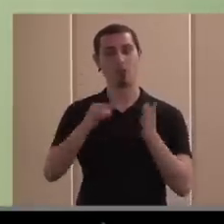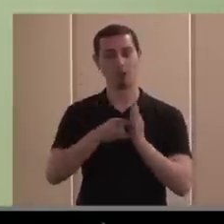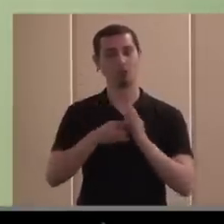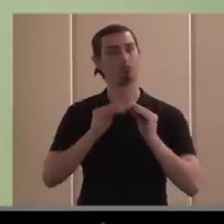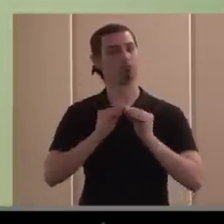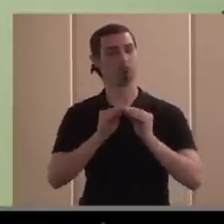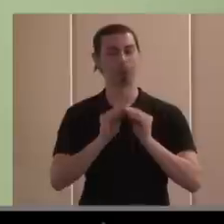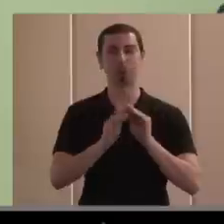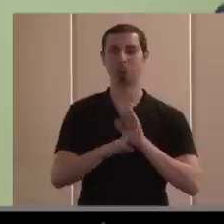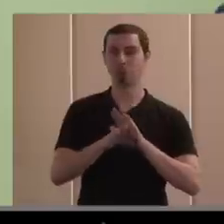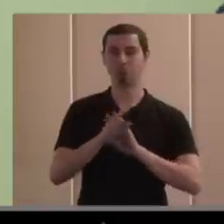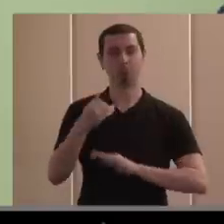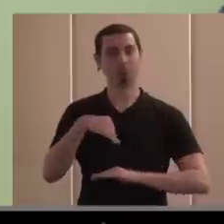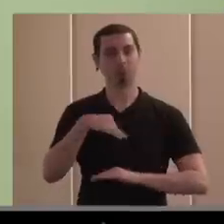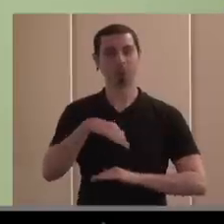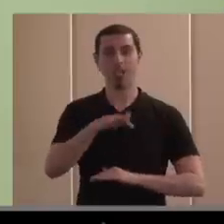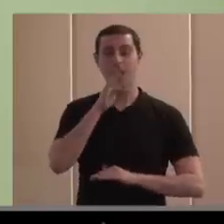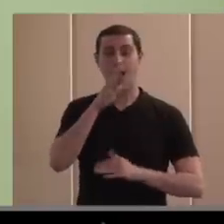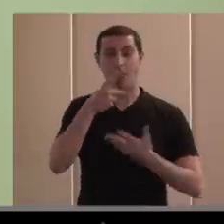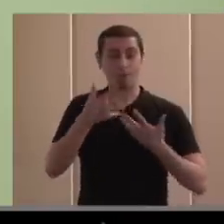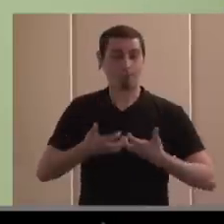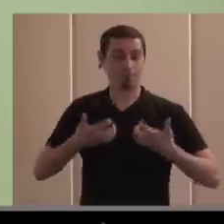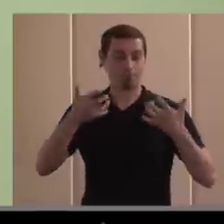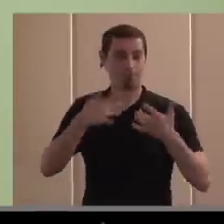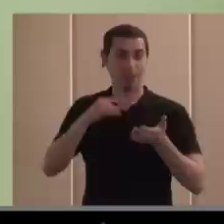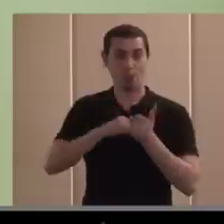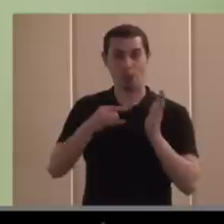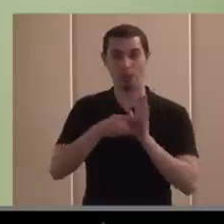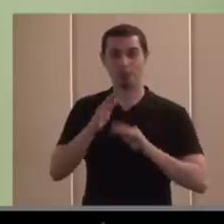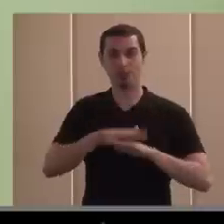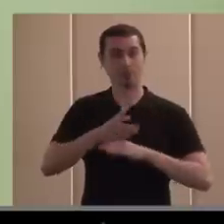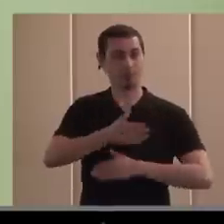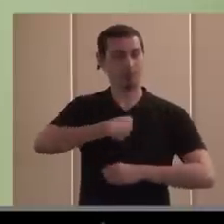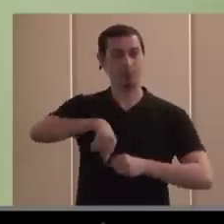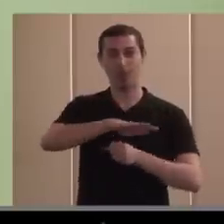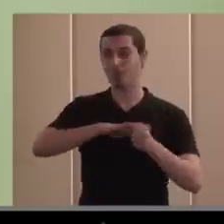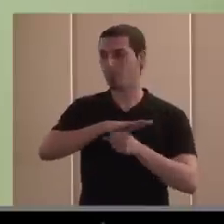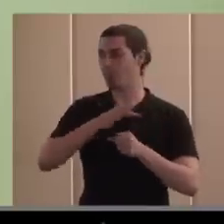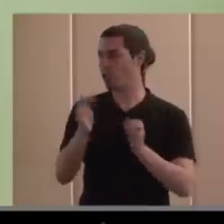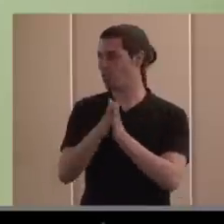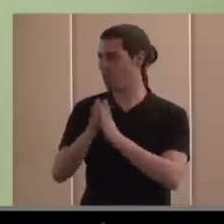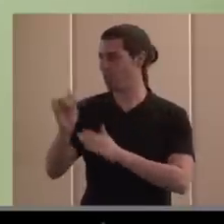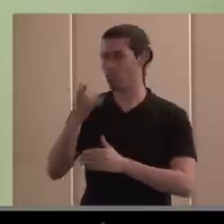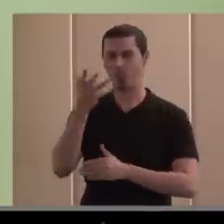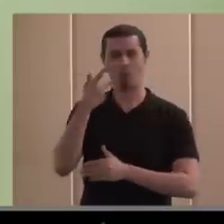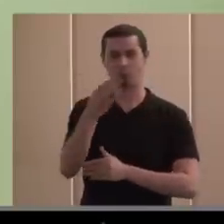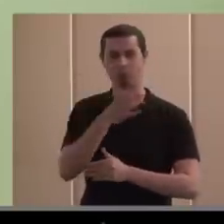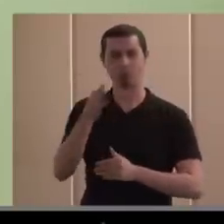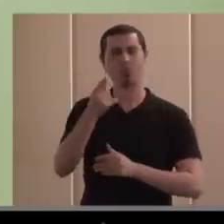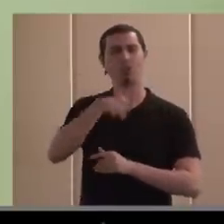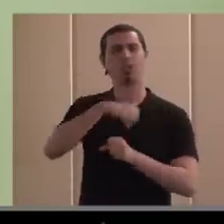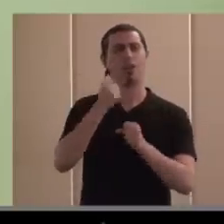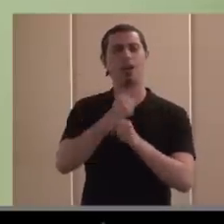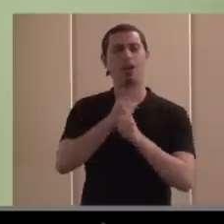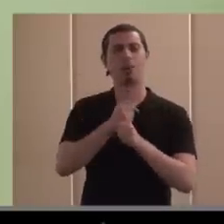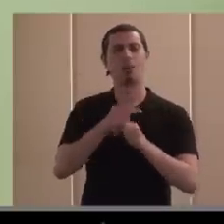comentaros alguno de los que está en nuestro ámbito y además tenemos aquí alguna compañera que lo conoce bien pues estamos trabajando en un